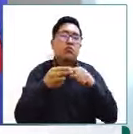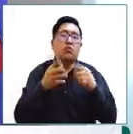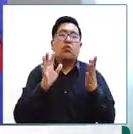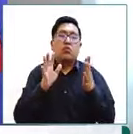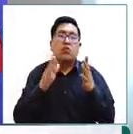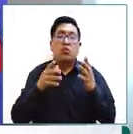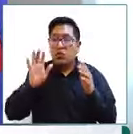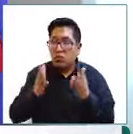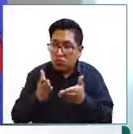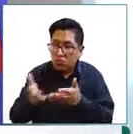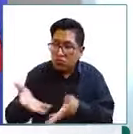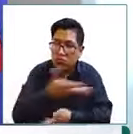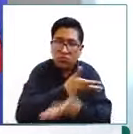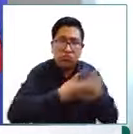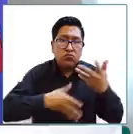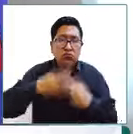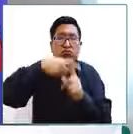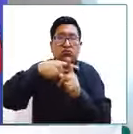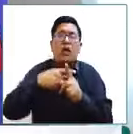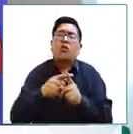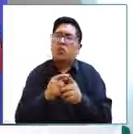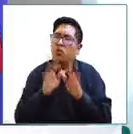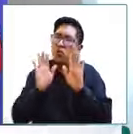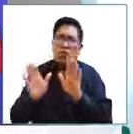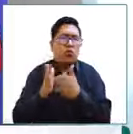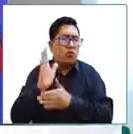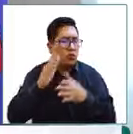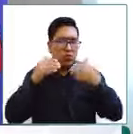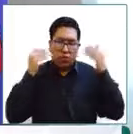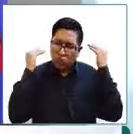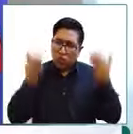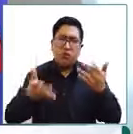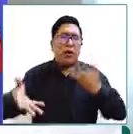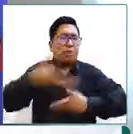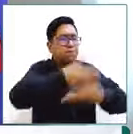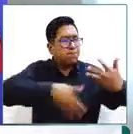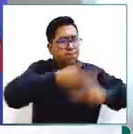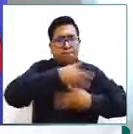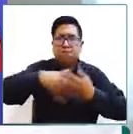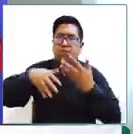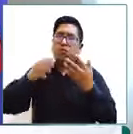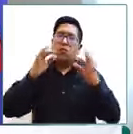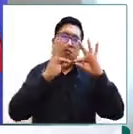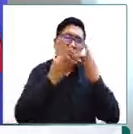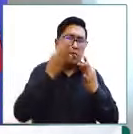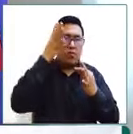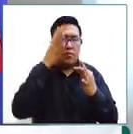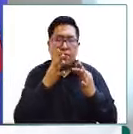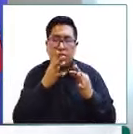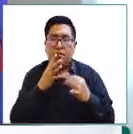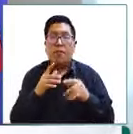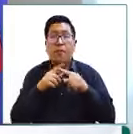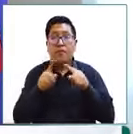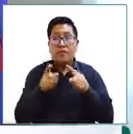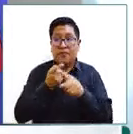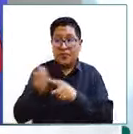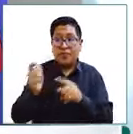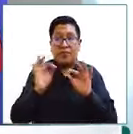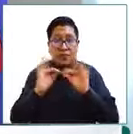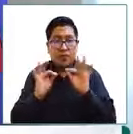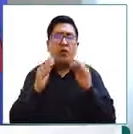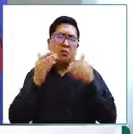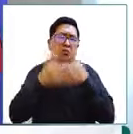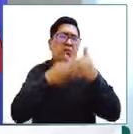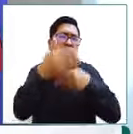ahí sí tendríamos que decir no podemos mantener o no podemos disponer que existe ese contacto. Pero mientras no ocurra